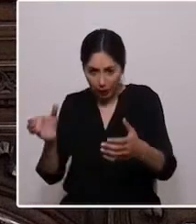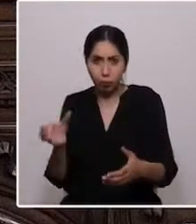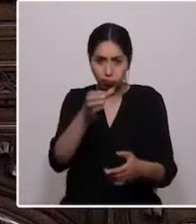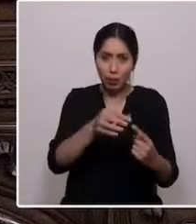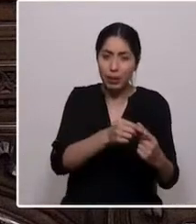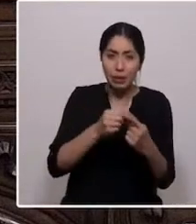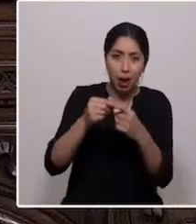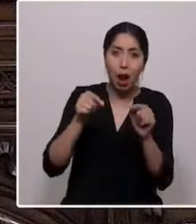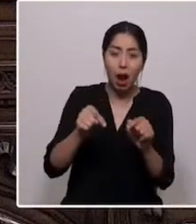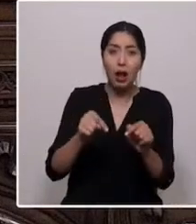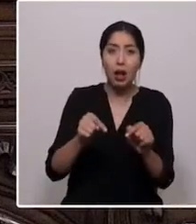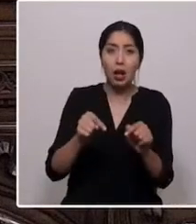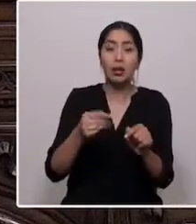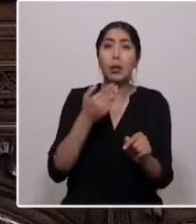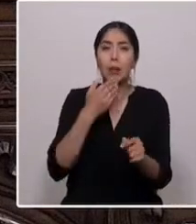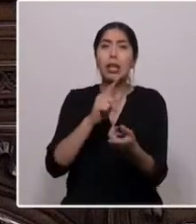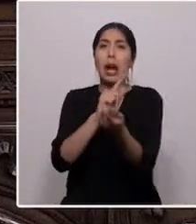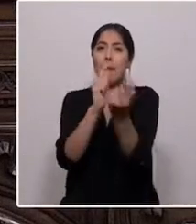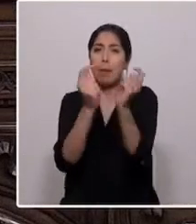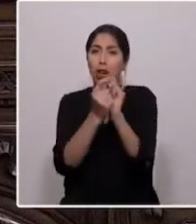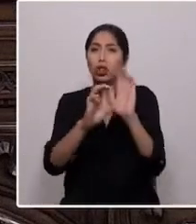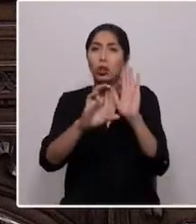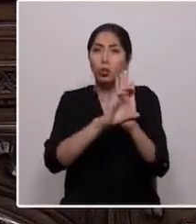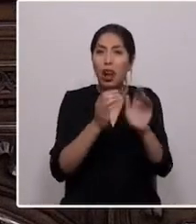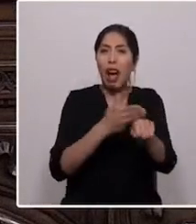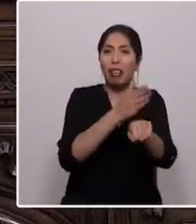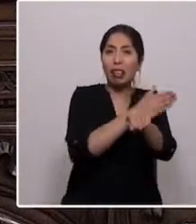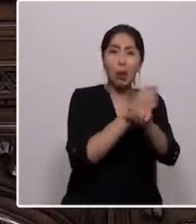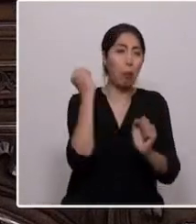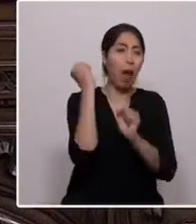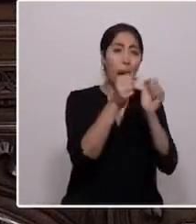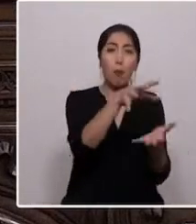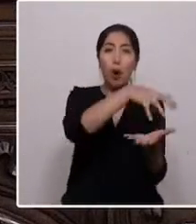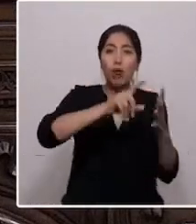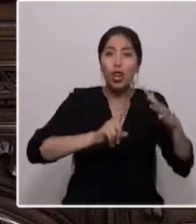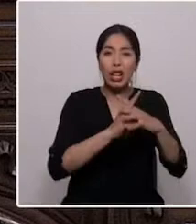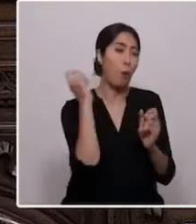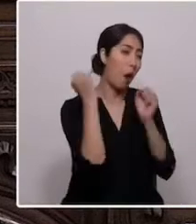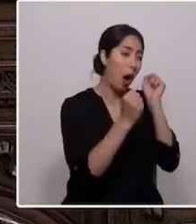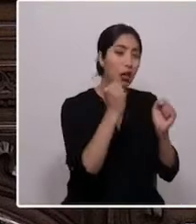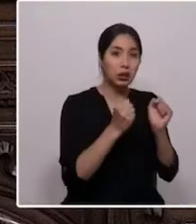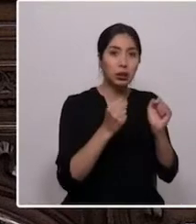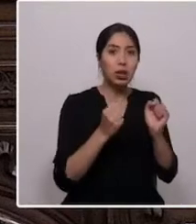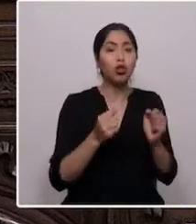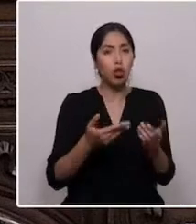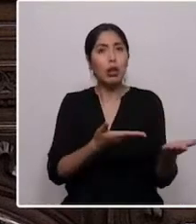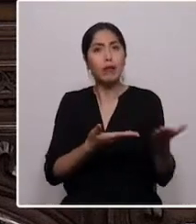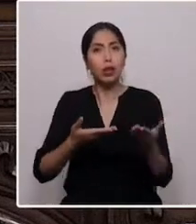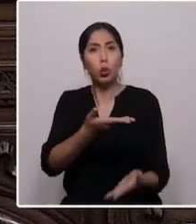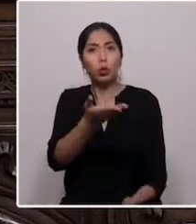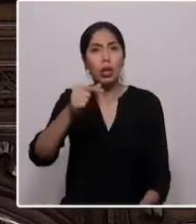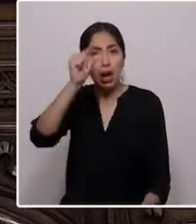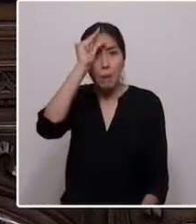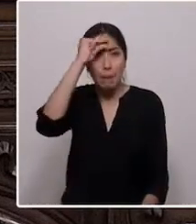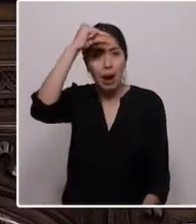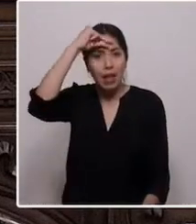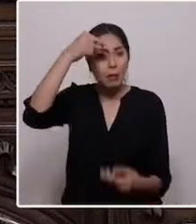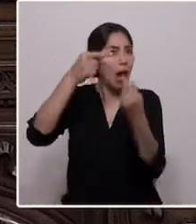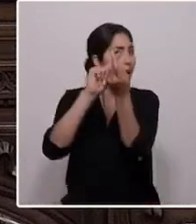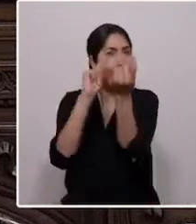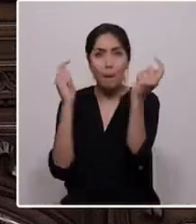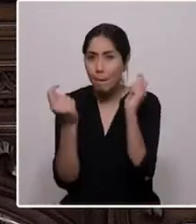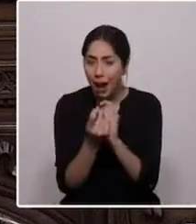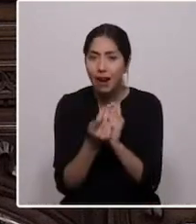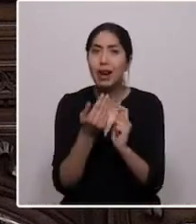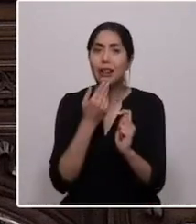constitución genocida hasta este momento. Les invito a cambiar paradigmas, a saltar torniquetes, aprovechar la